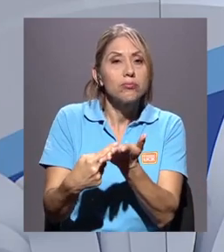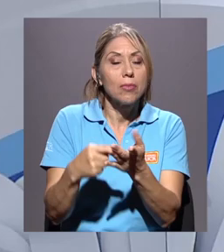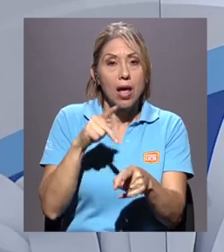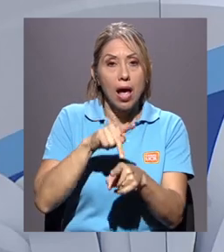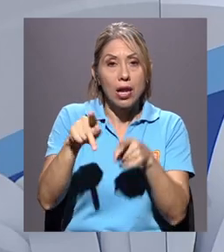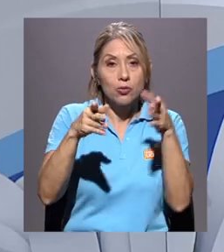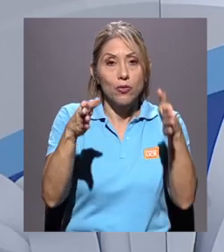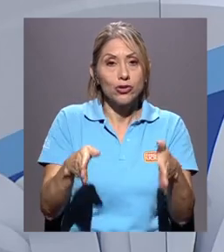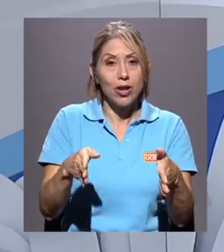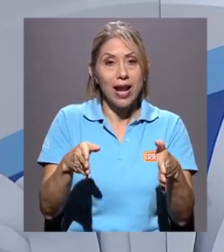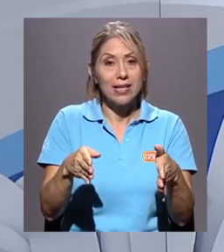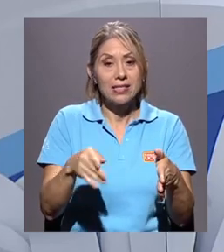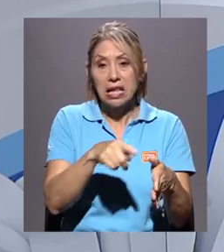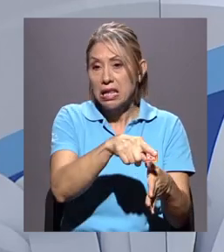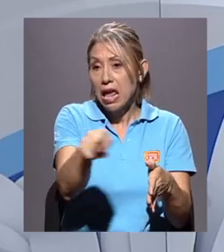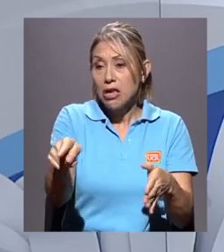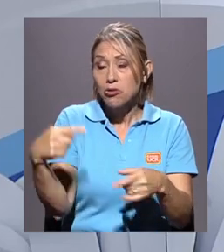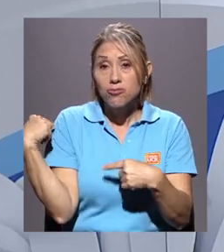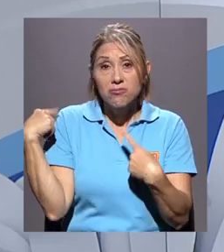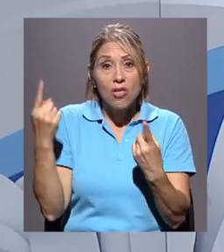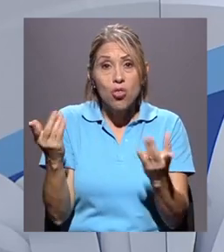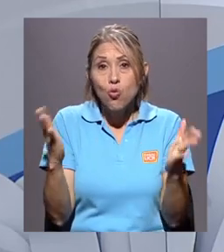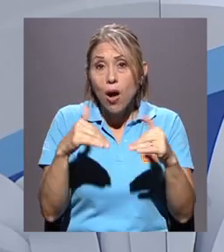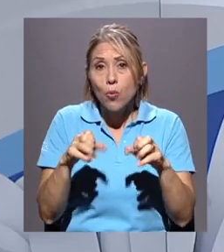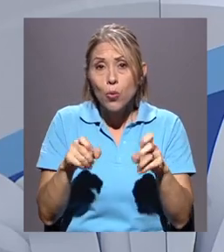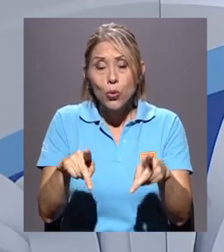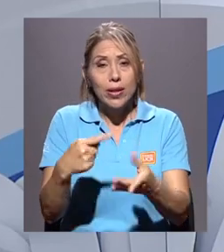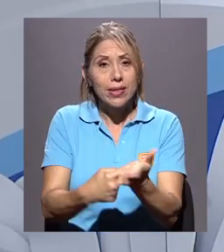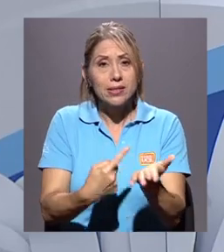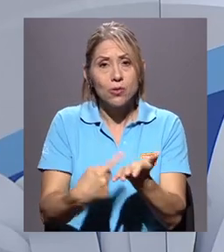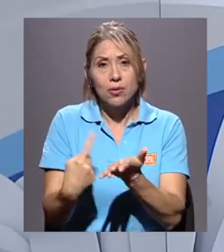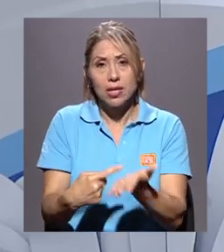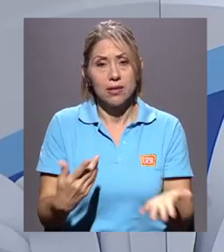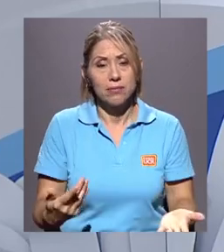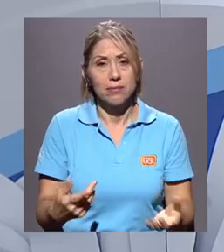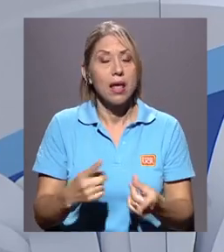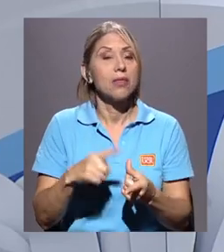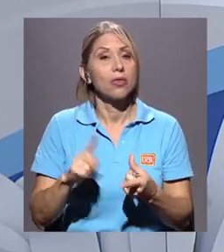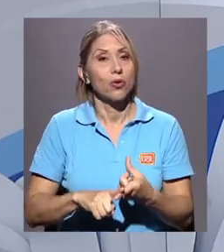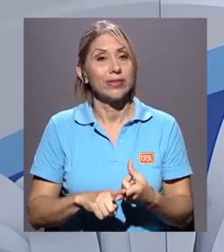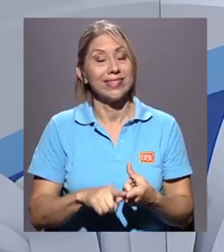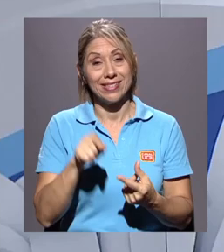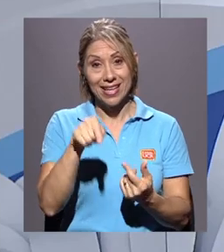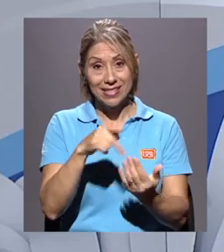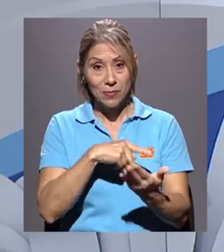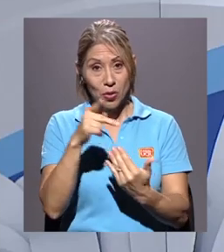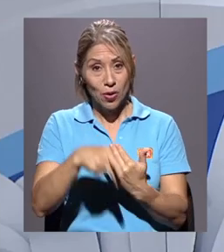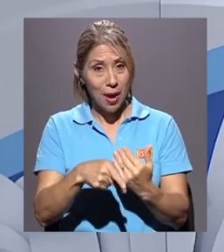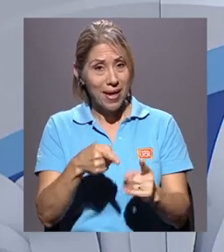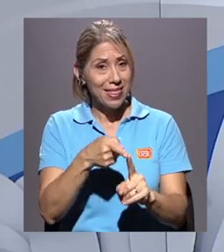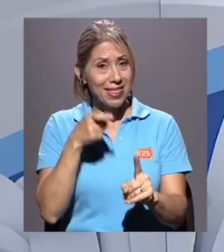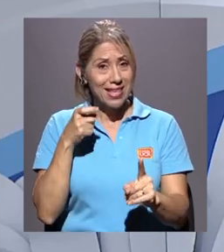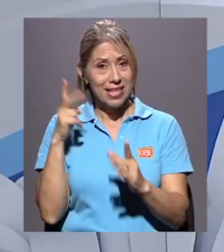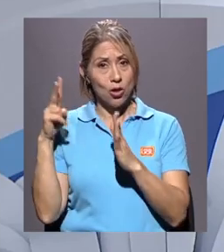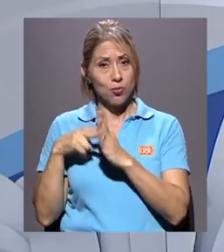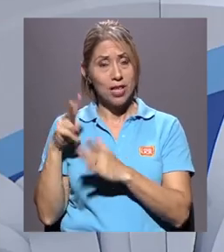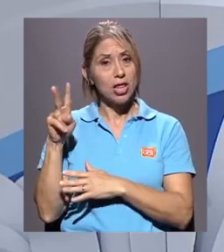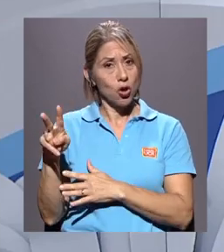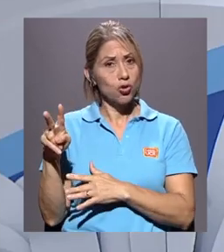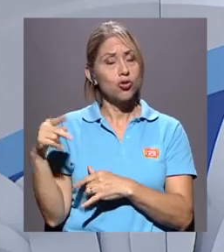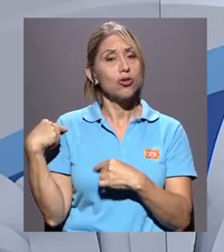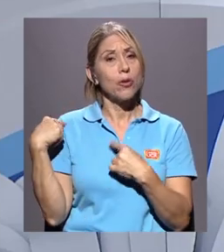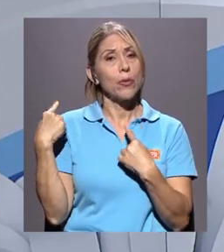muy pocas veces se encuentran para discutir, ¿verdad? Entonces, es una aportación importante que el programa desde el año 2002 ha dado y se